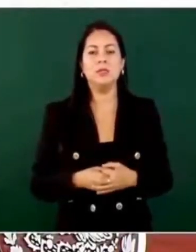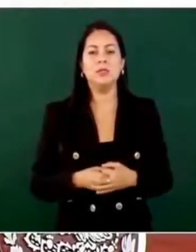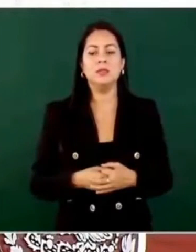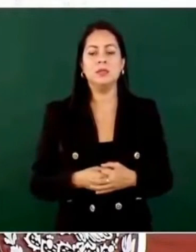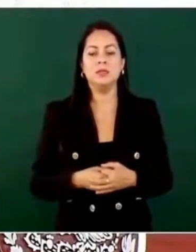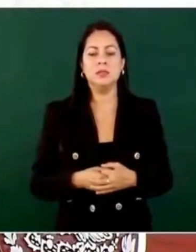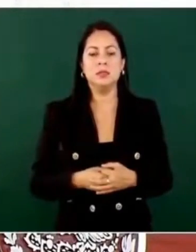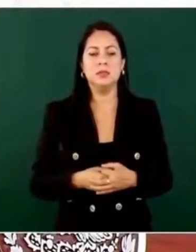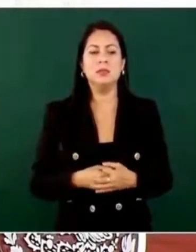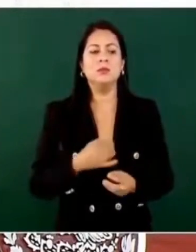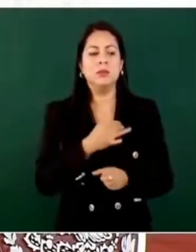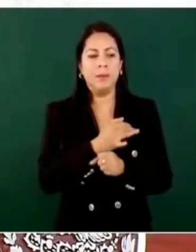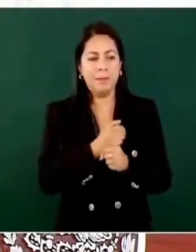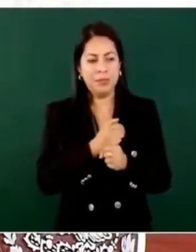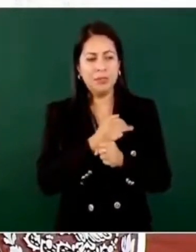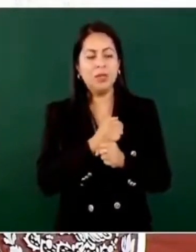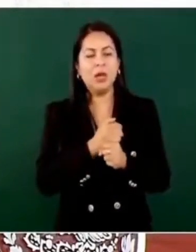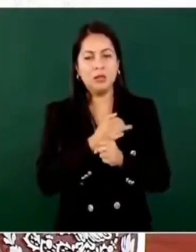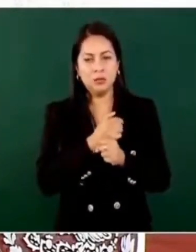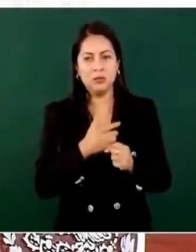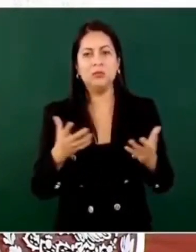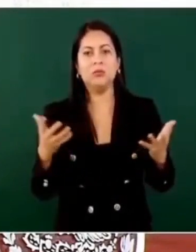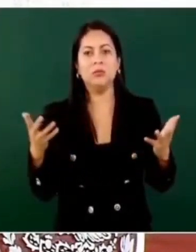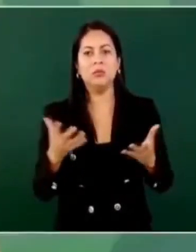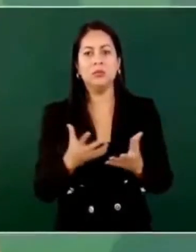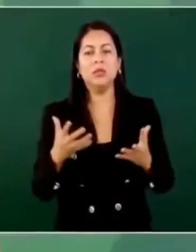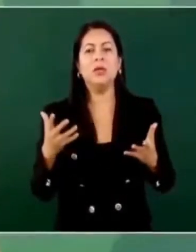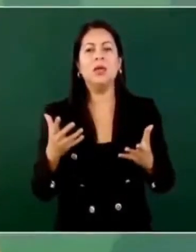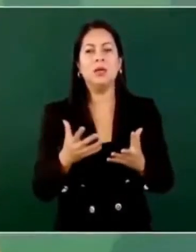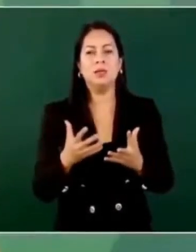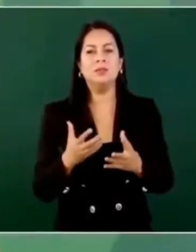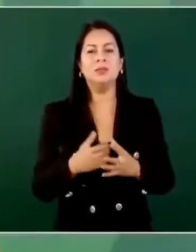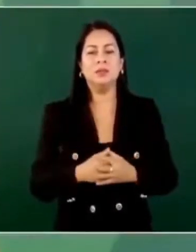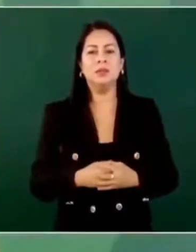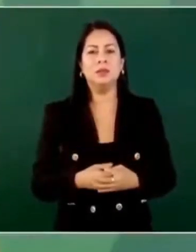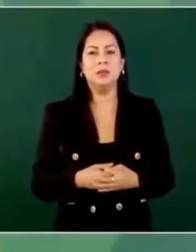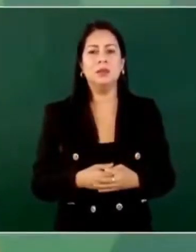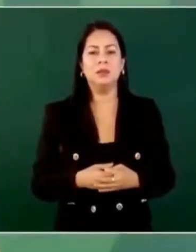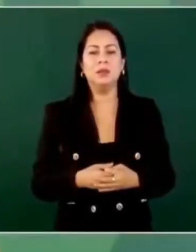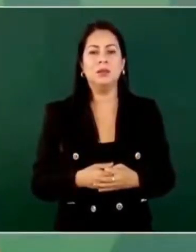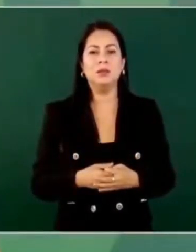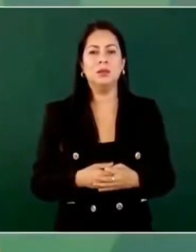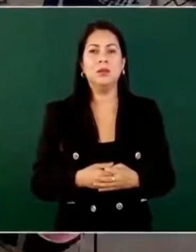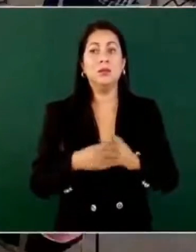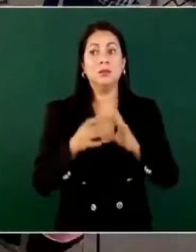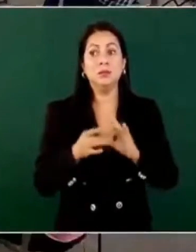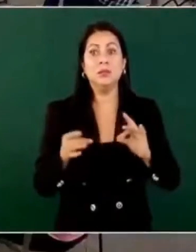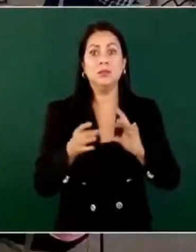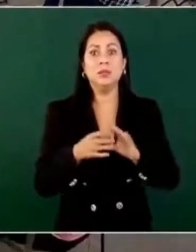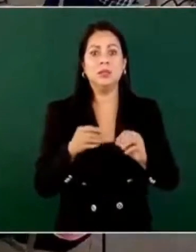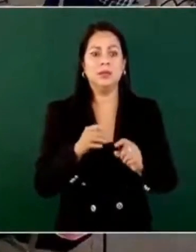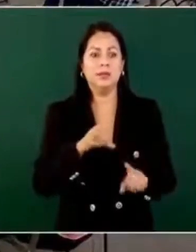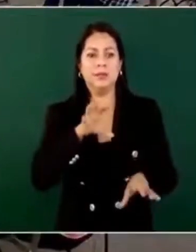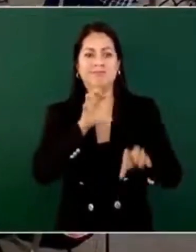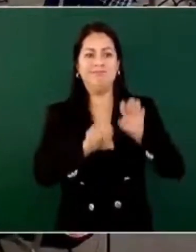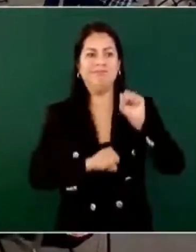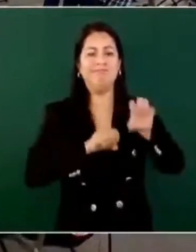Se está haciendo una investigación, parte de eso es a lo que me refería, de las detenciones,